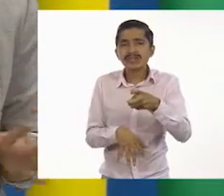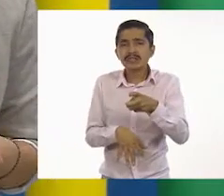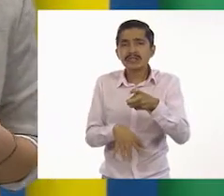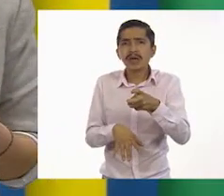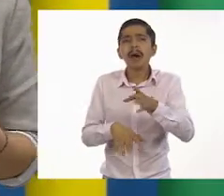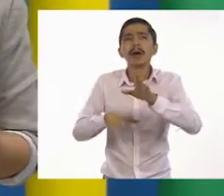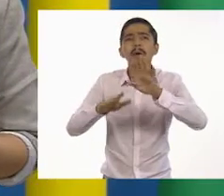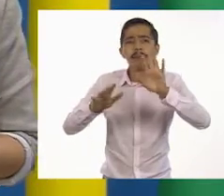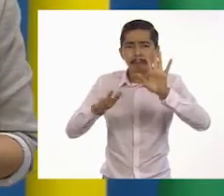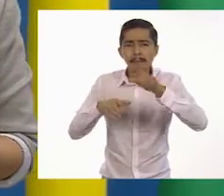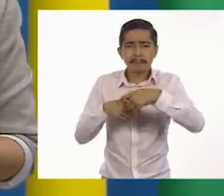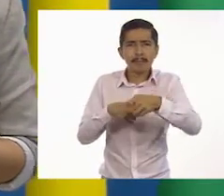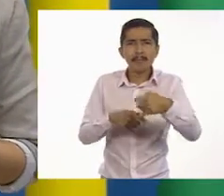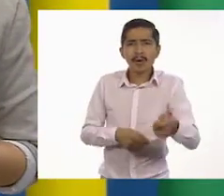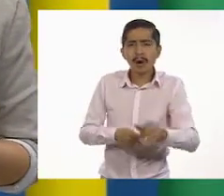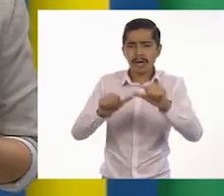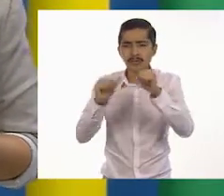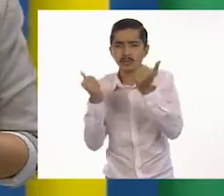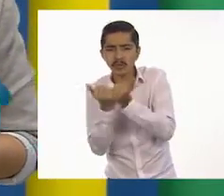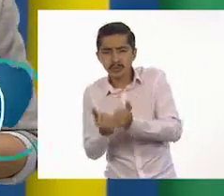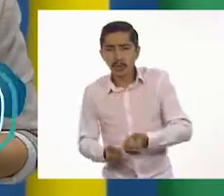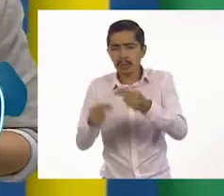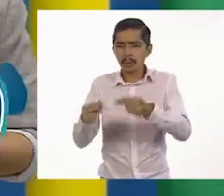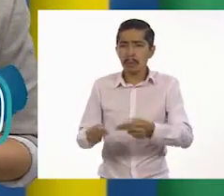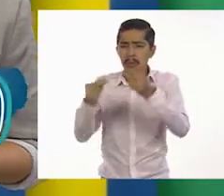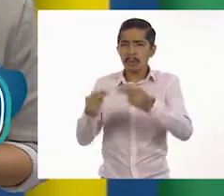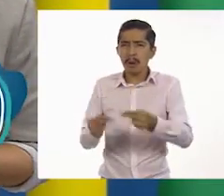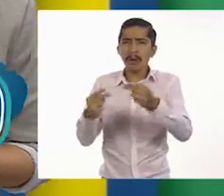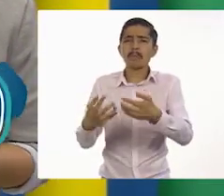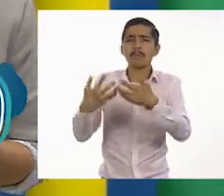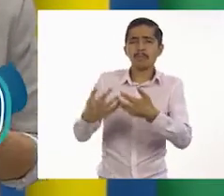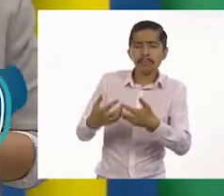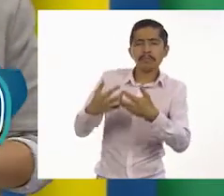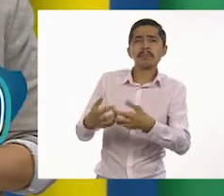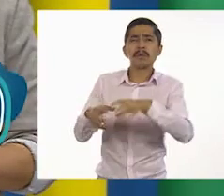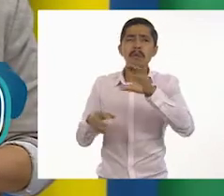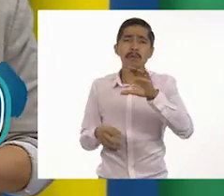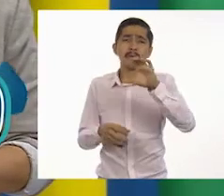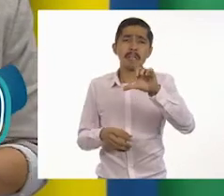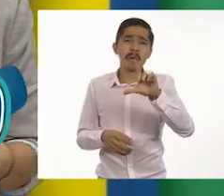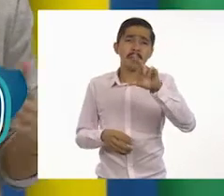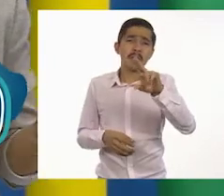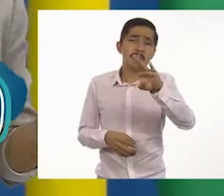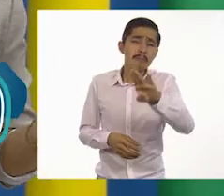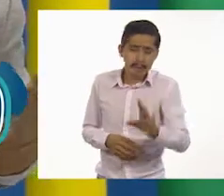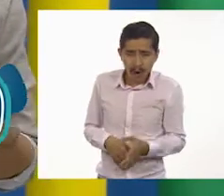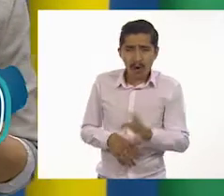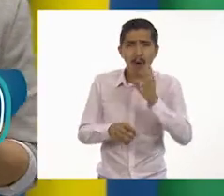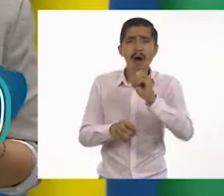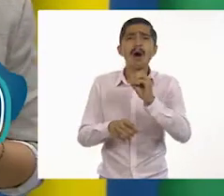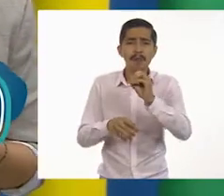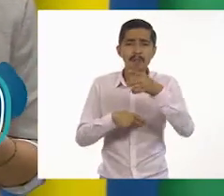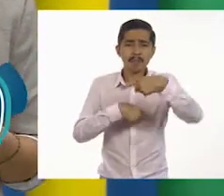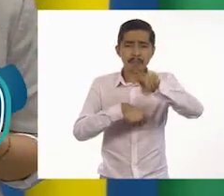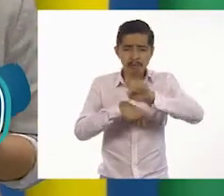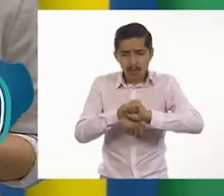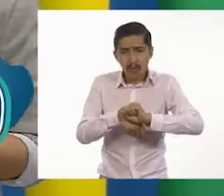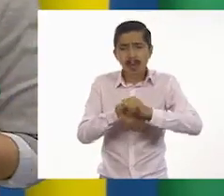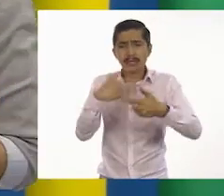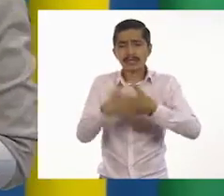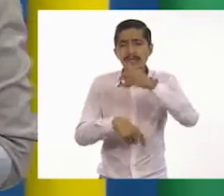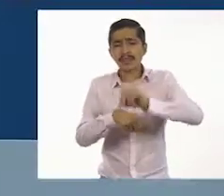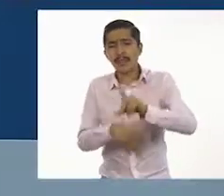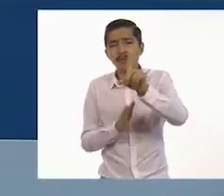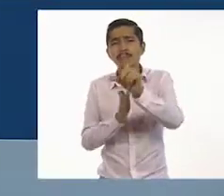publicados por clubes, asociaciones, negocios y compañías. Y que su publicación puede ser semanal, quincenal o